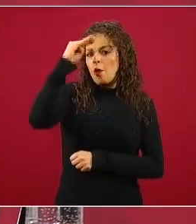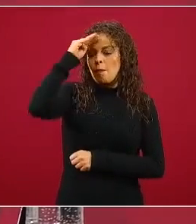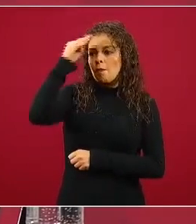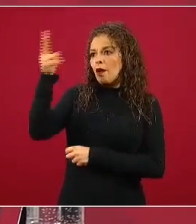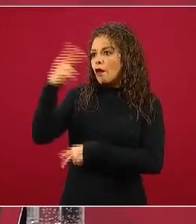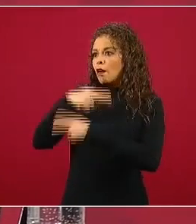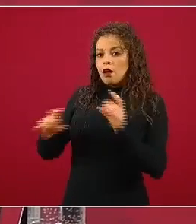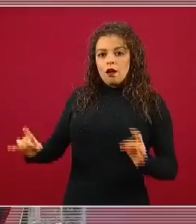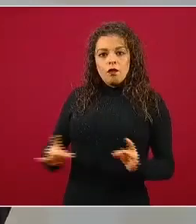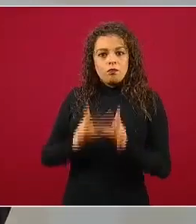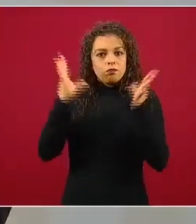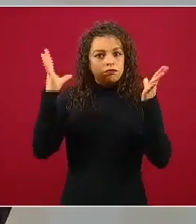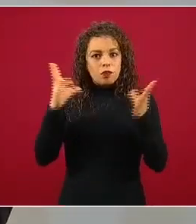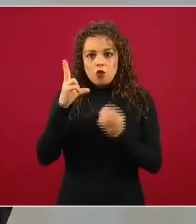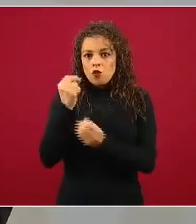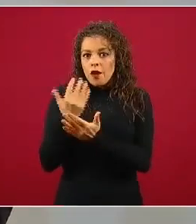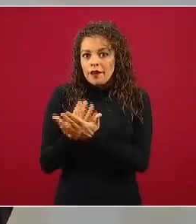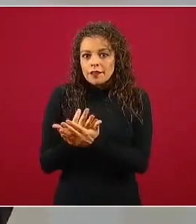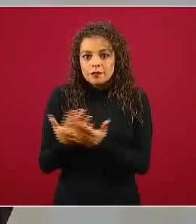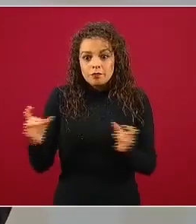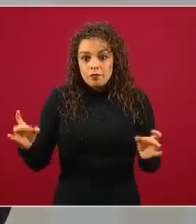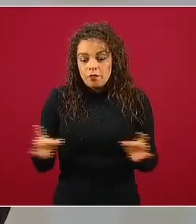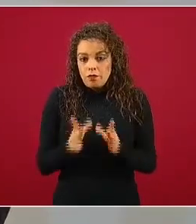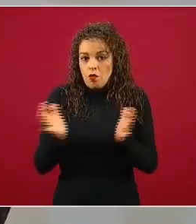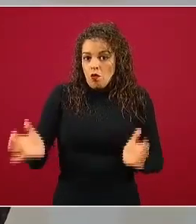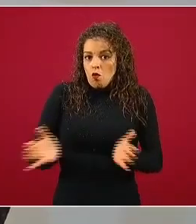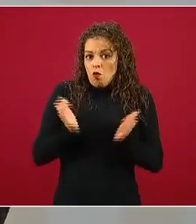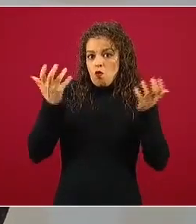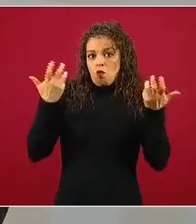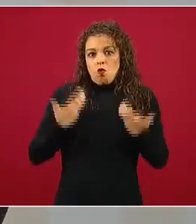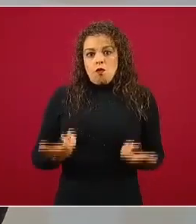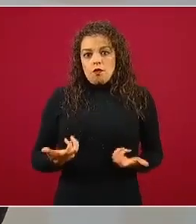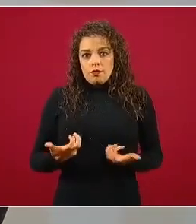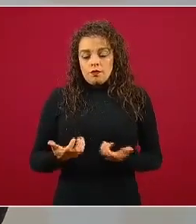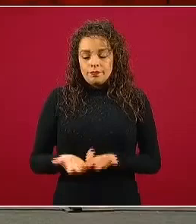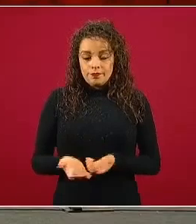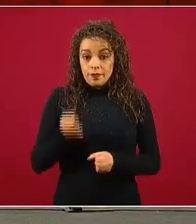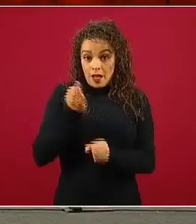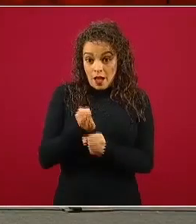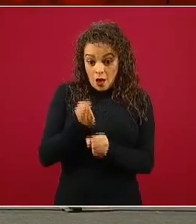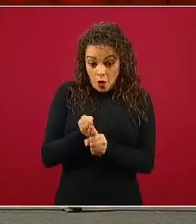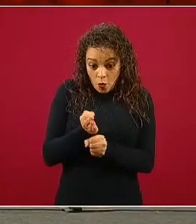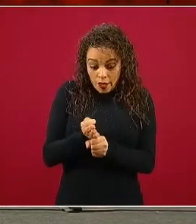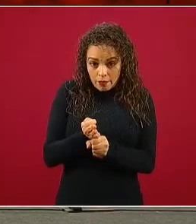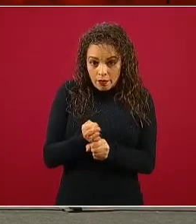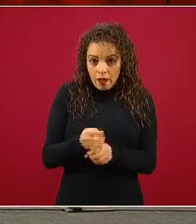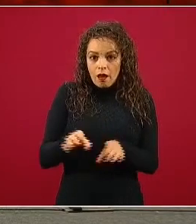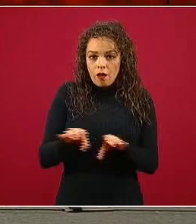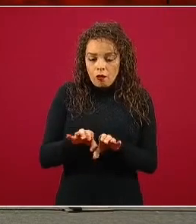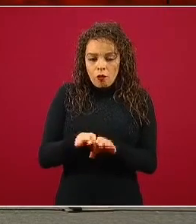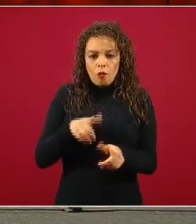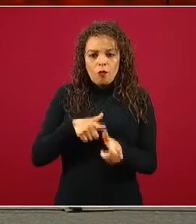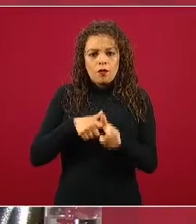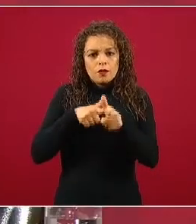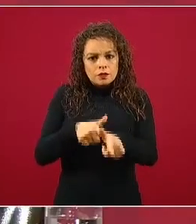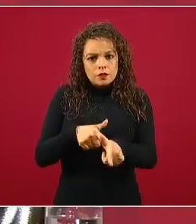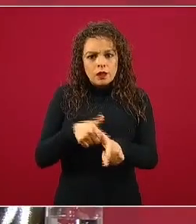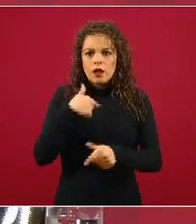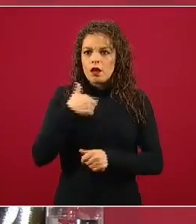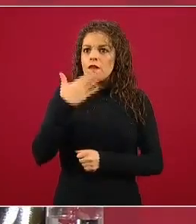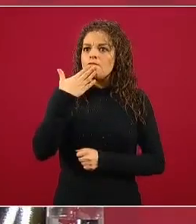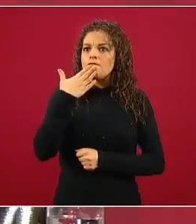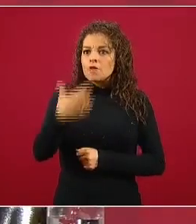momento nos ayuda mucho el decir cómo hago yo para en este momento mantener un estado de ánimo adecuado,